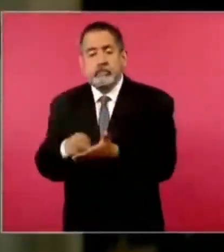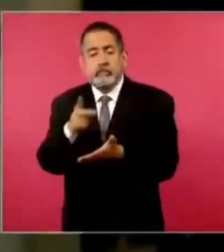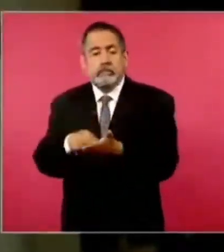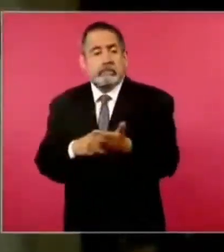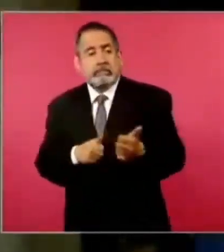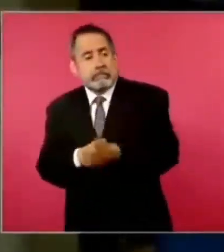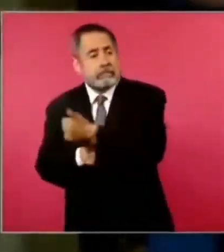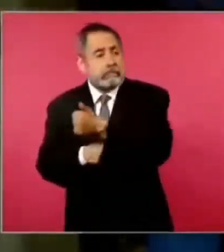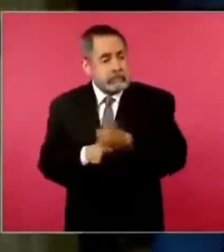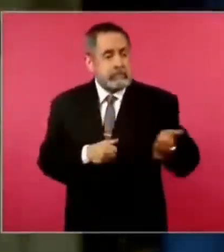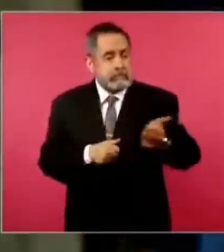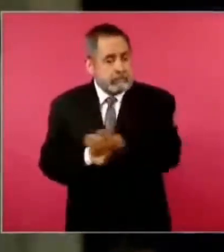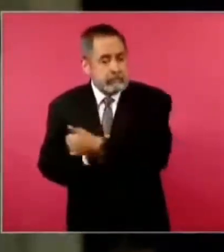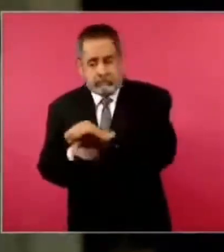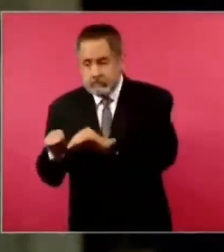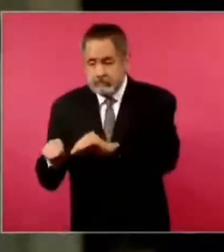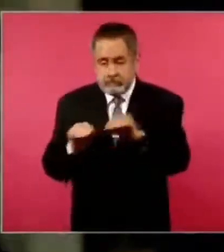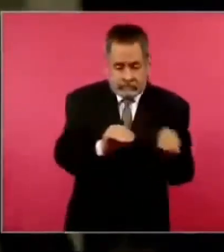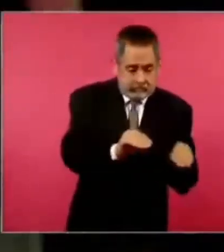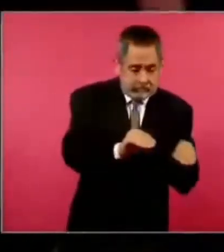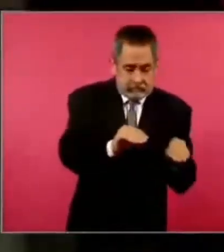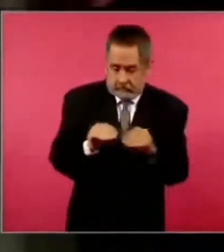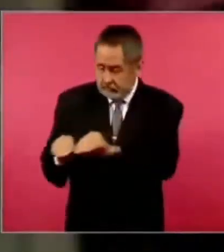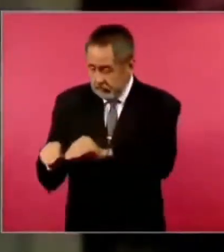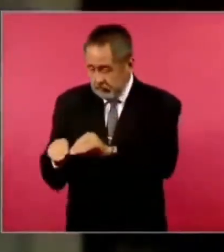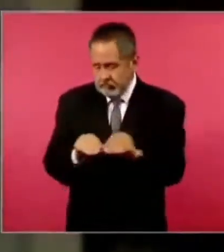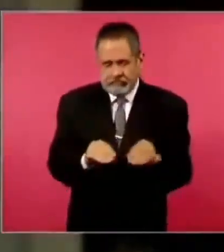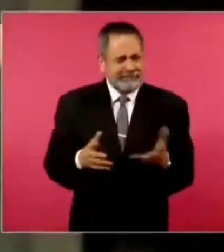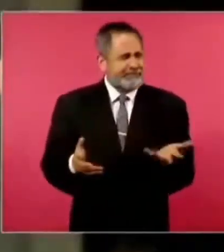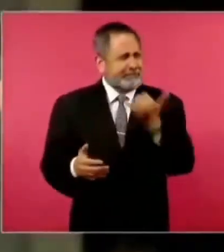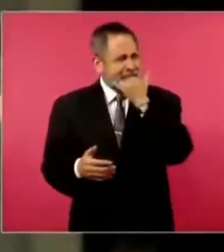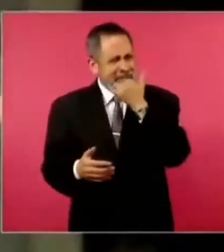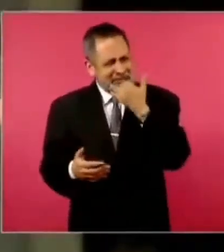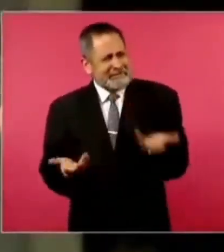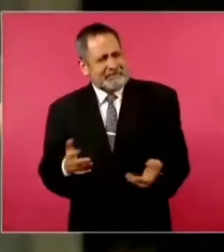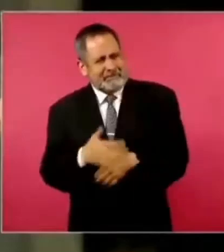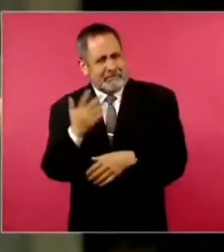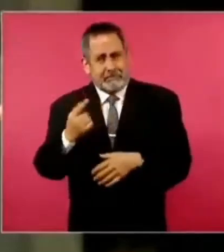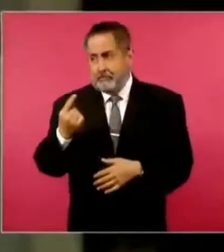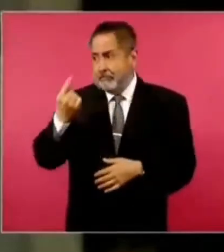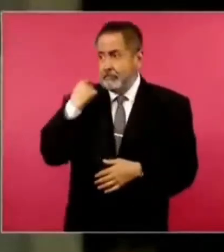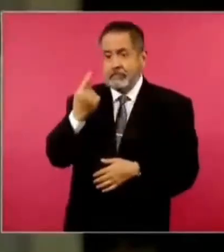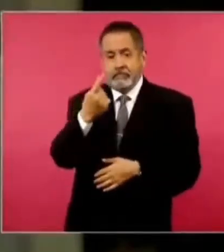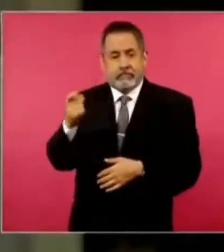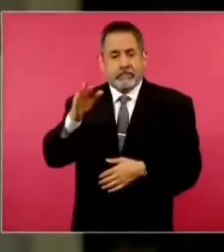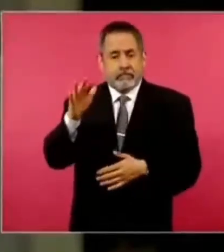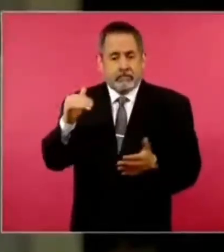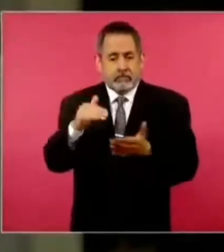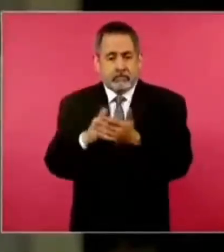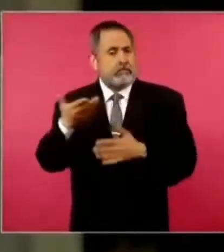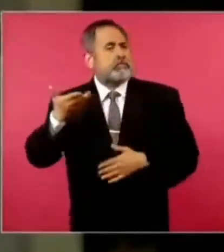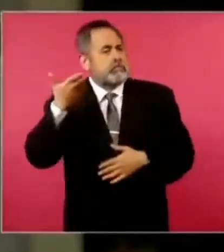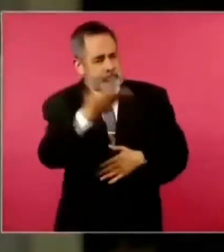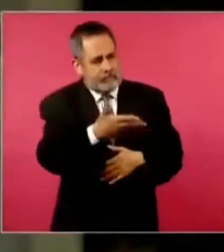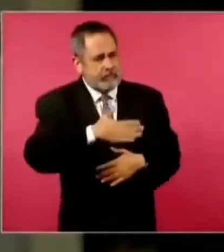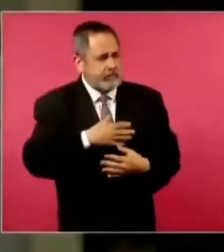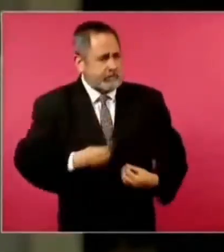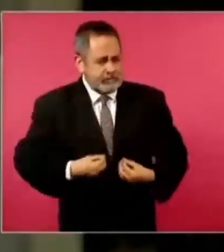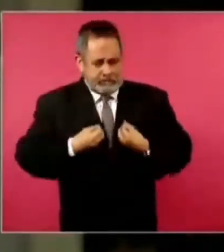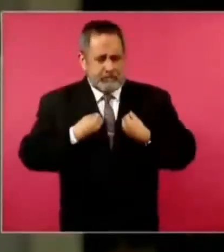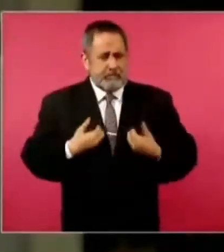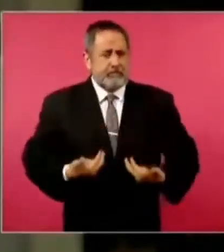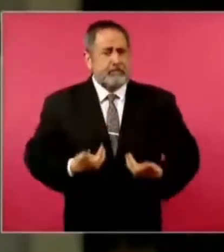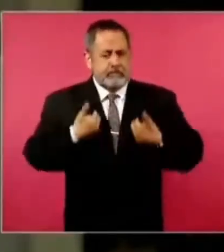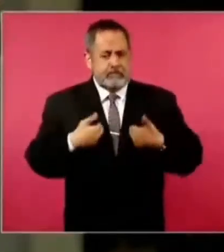Se están movilizando. Solamente como 140.000 el año pasado pidieron refugio aquí en México, con lo cual